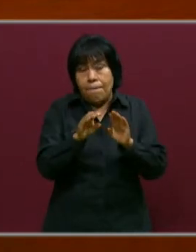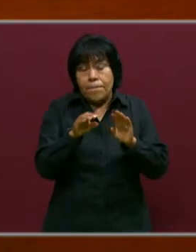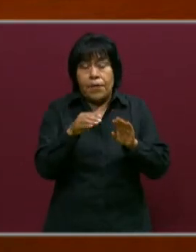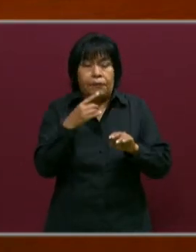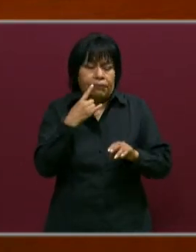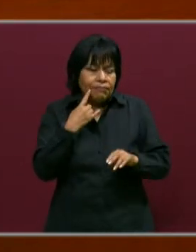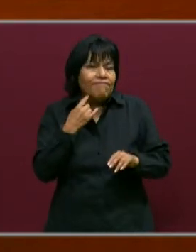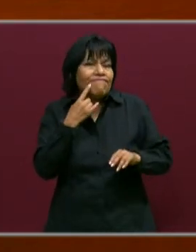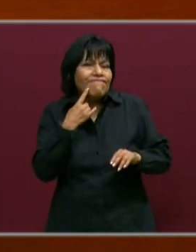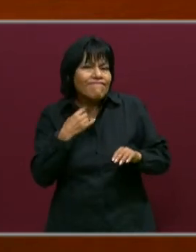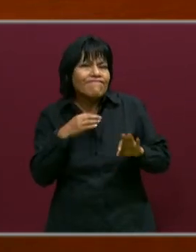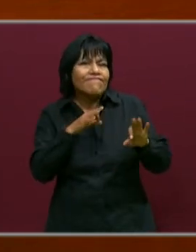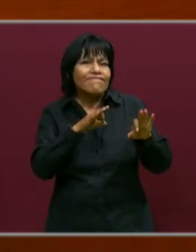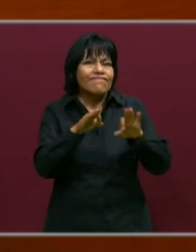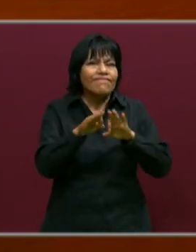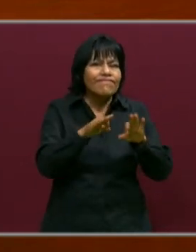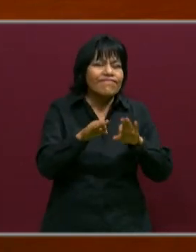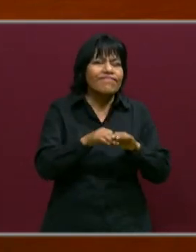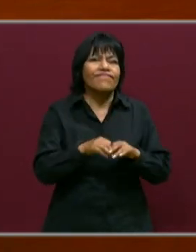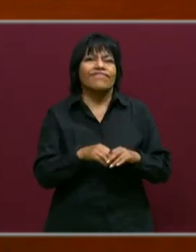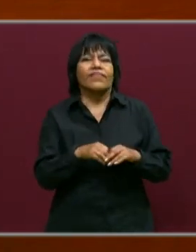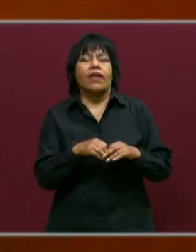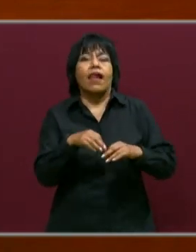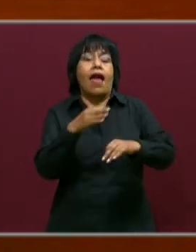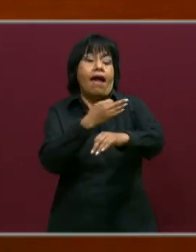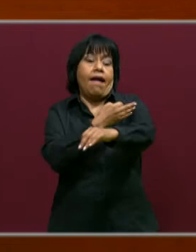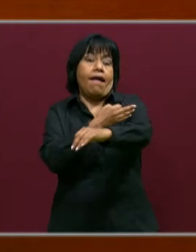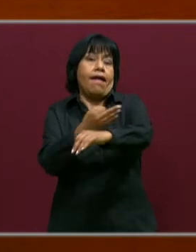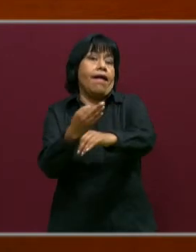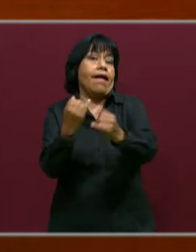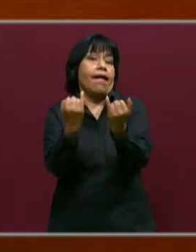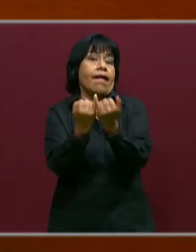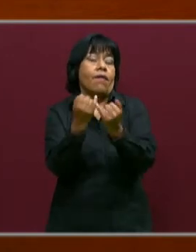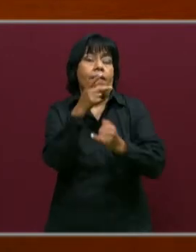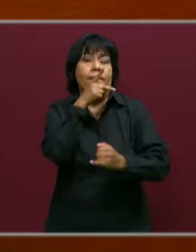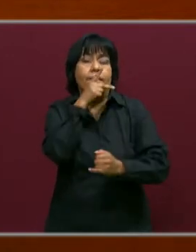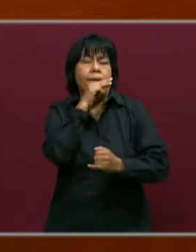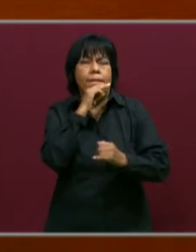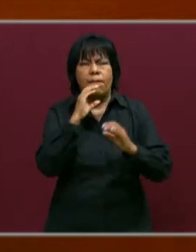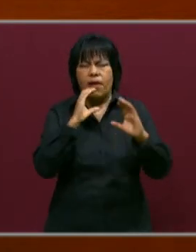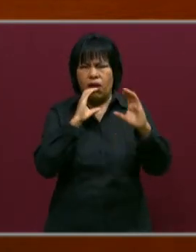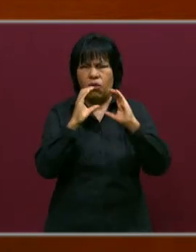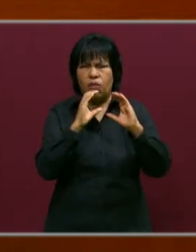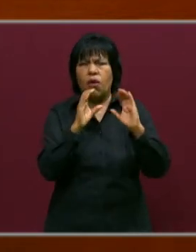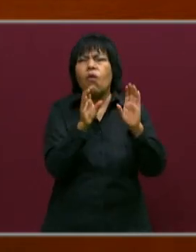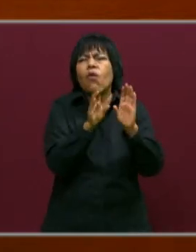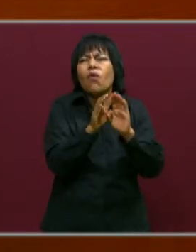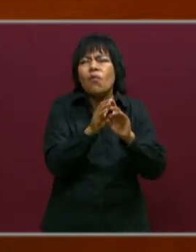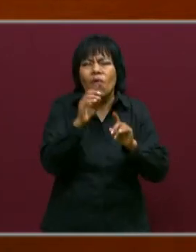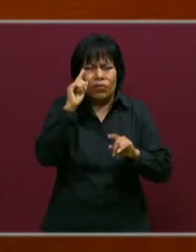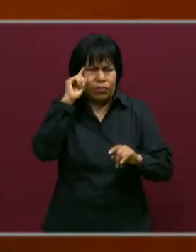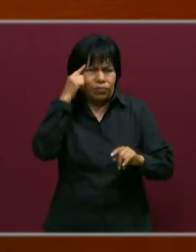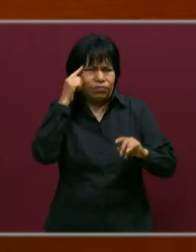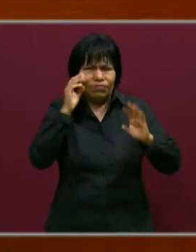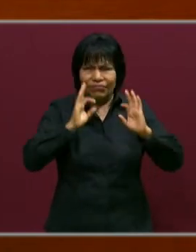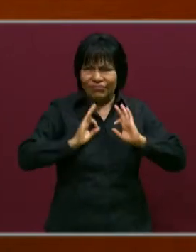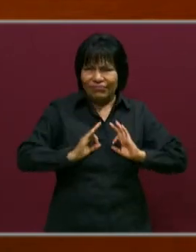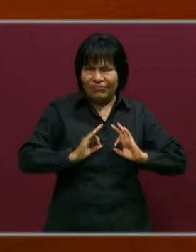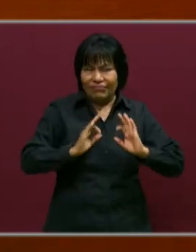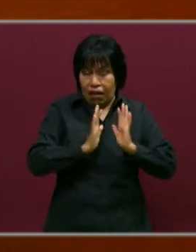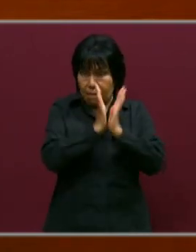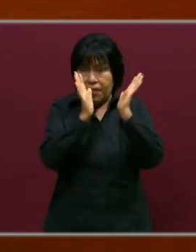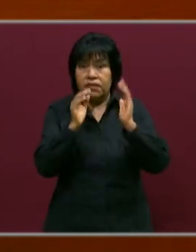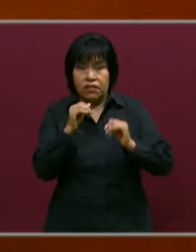desde el trabajo en la familia, ¿no? Con los papás, cómo se comunican, si no se enojan, si están tranquilos, si quieren